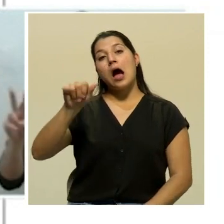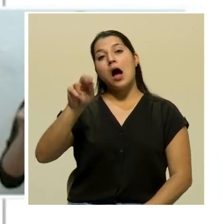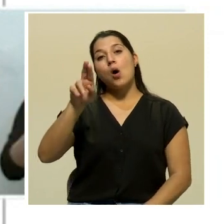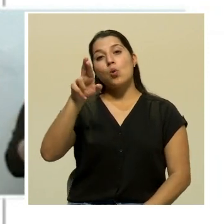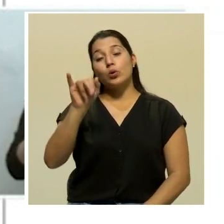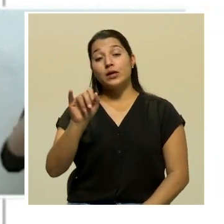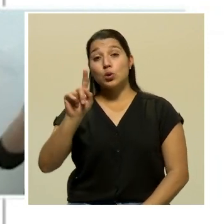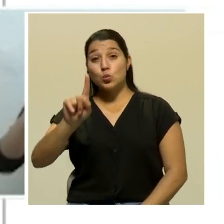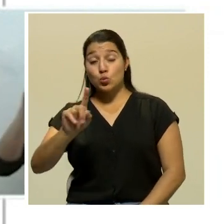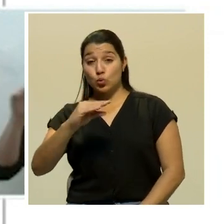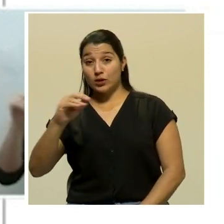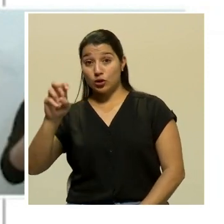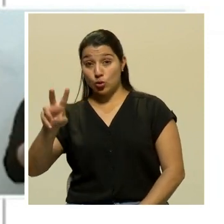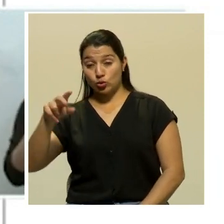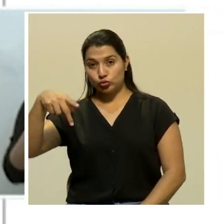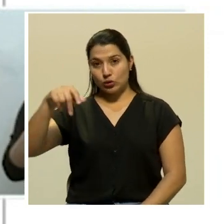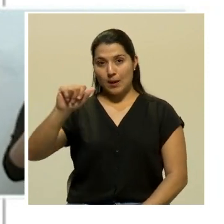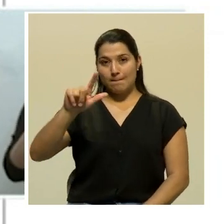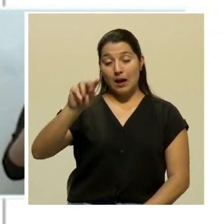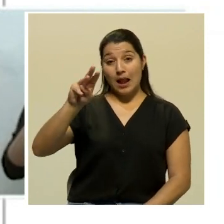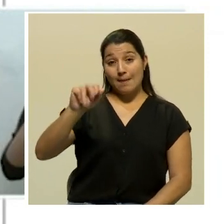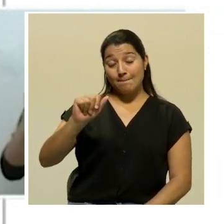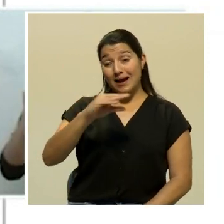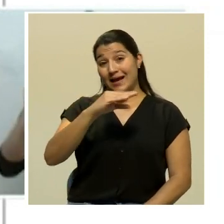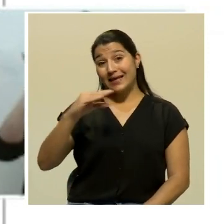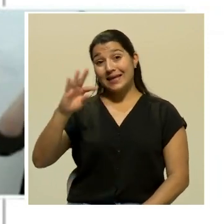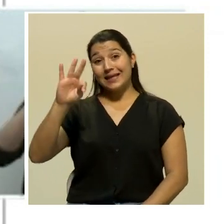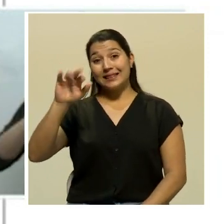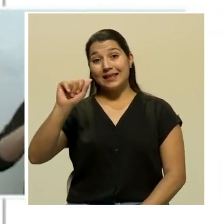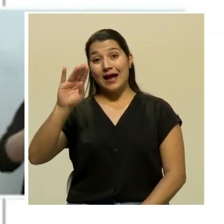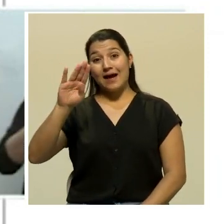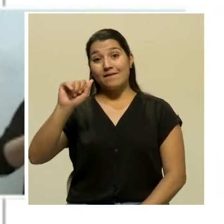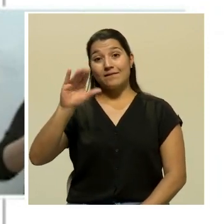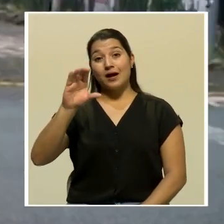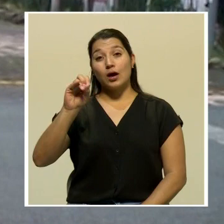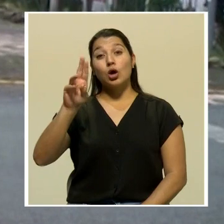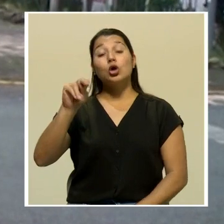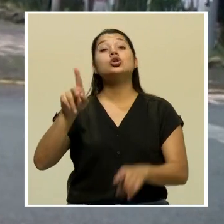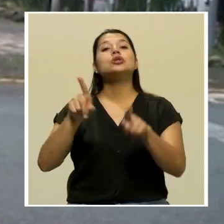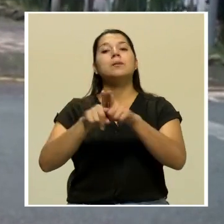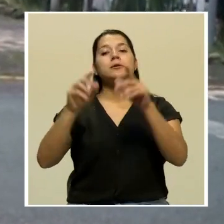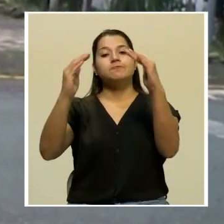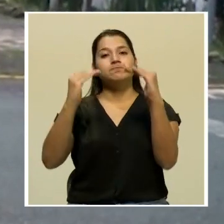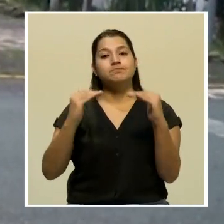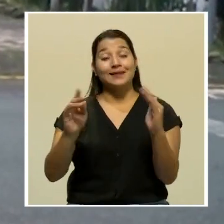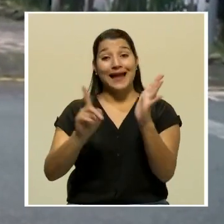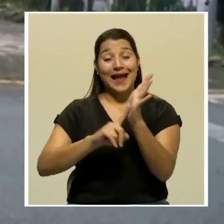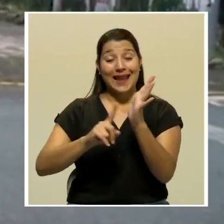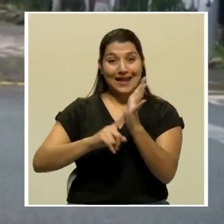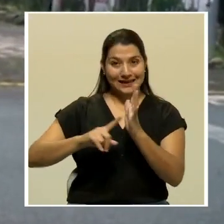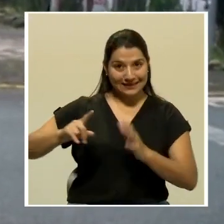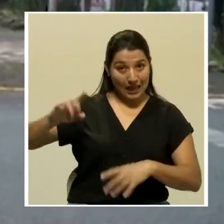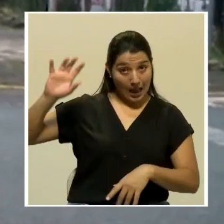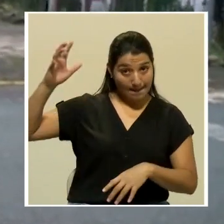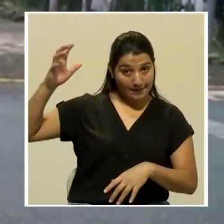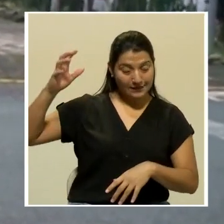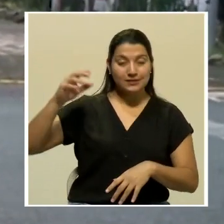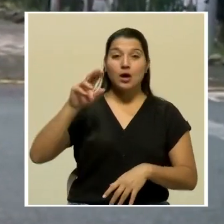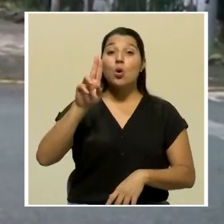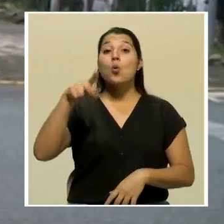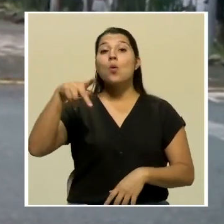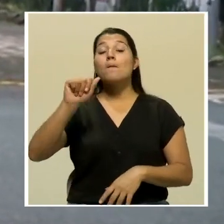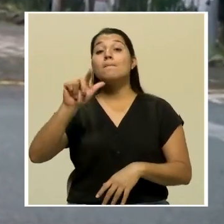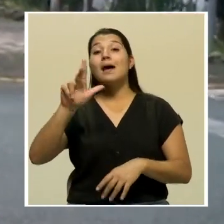La Palma y Tabacón, también pasamos a la condición de alerta amarilla. Los cantones de Upala y Pocosí y el distrito de La